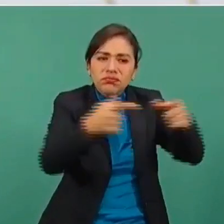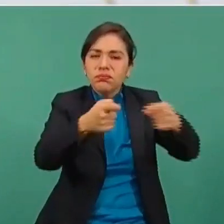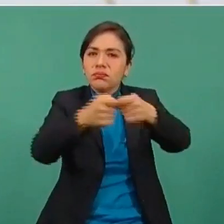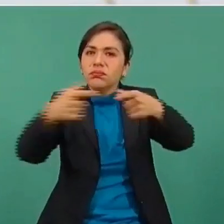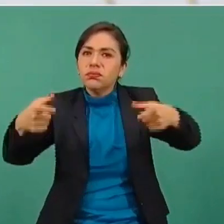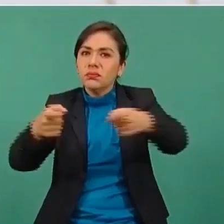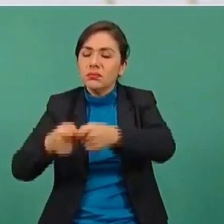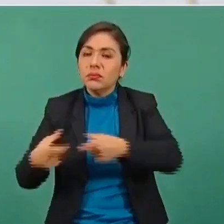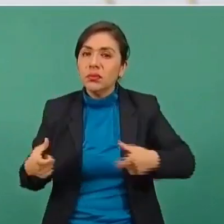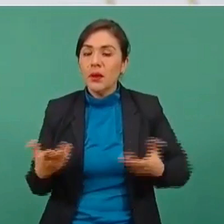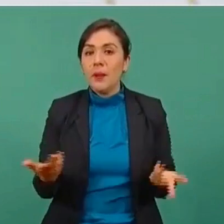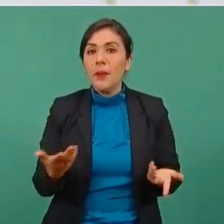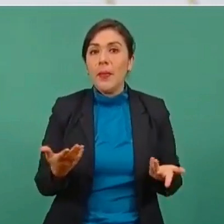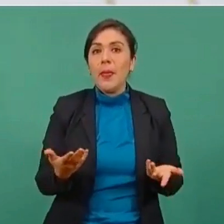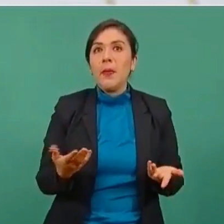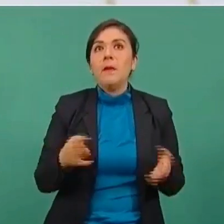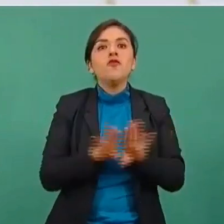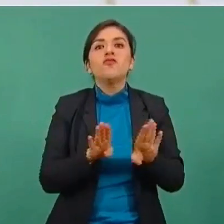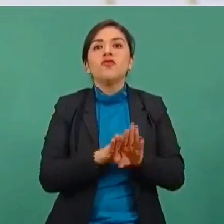los